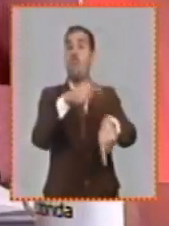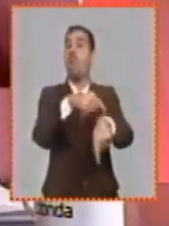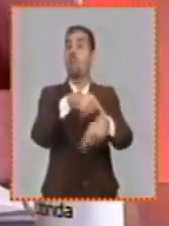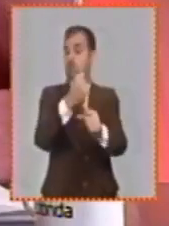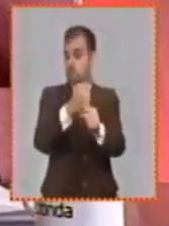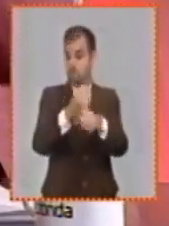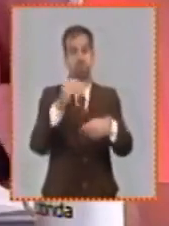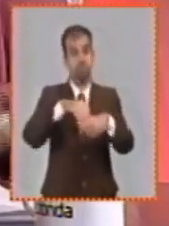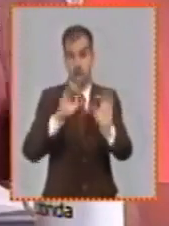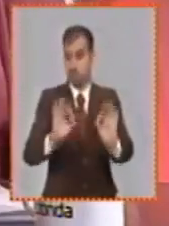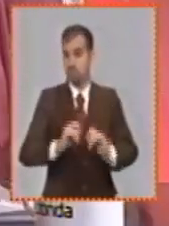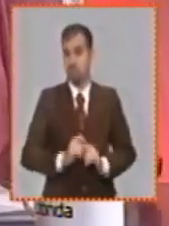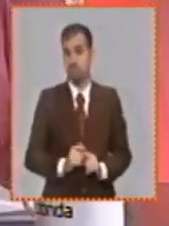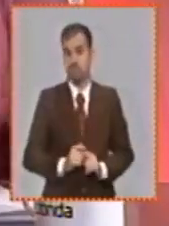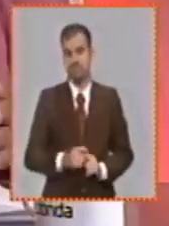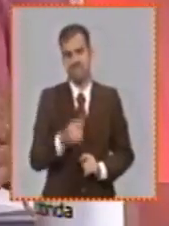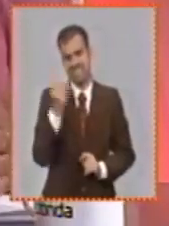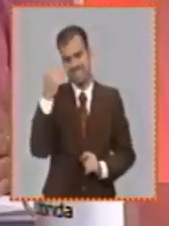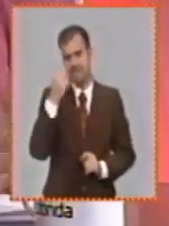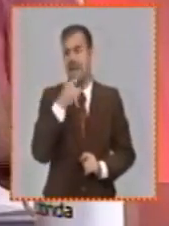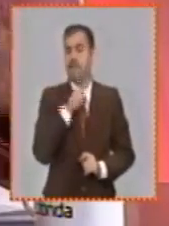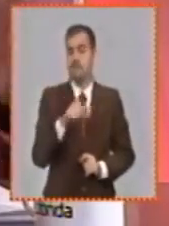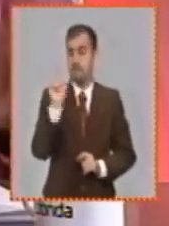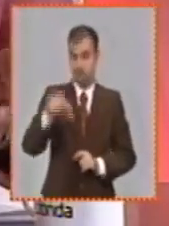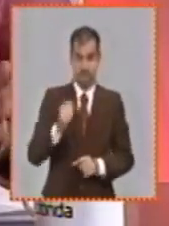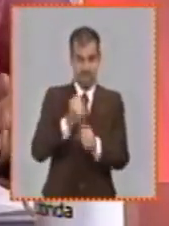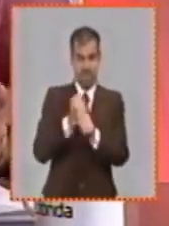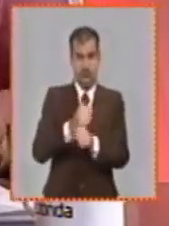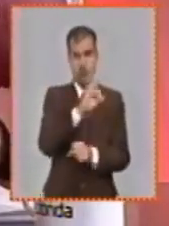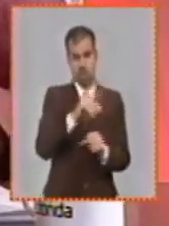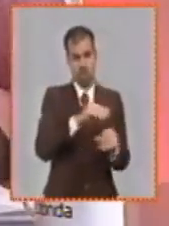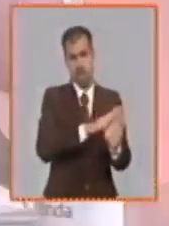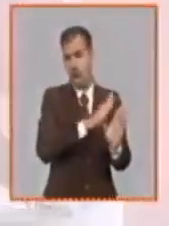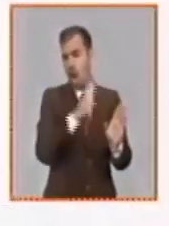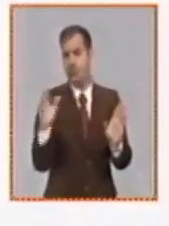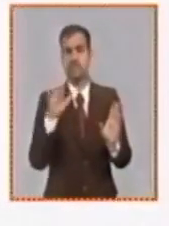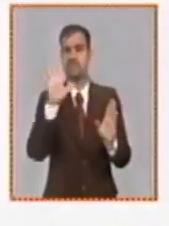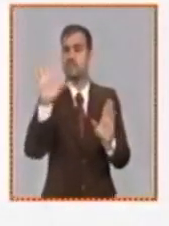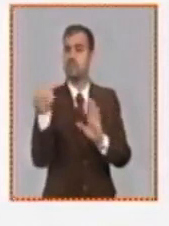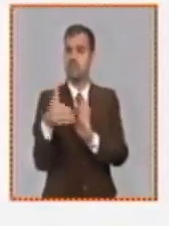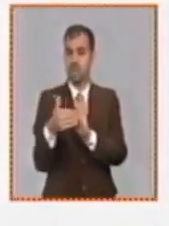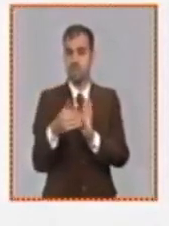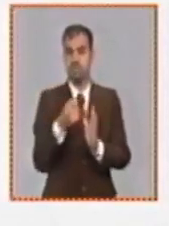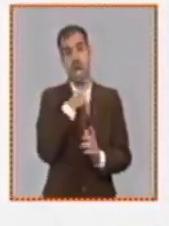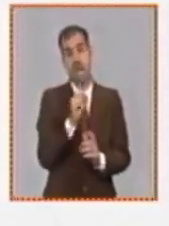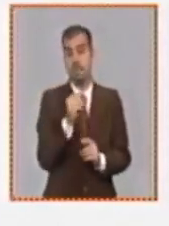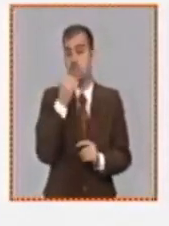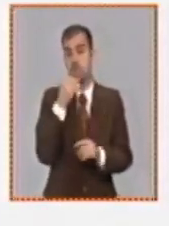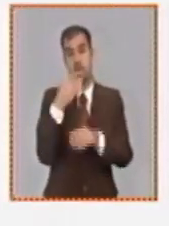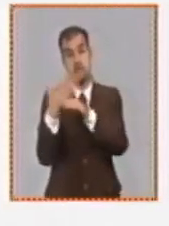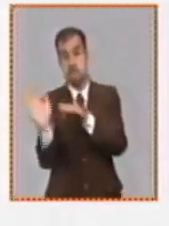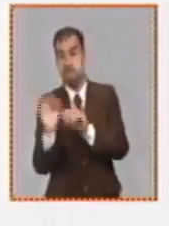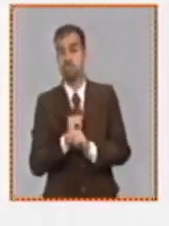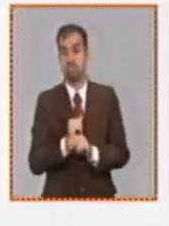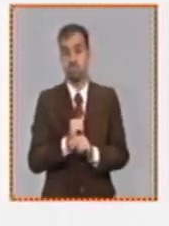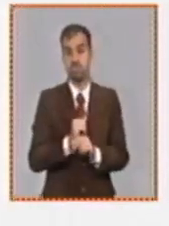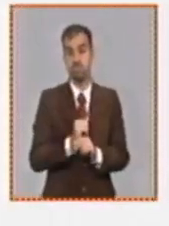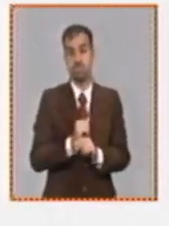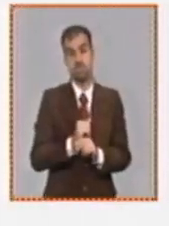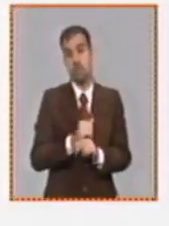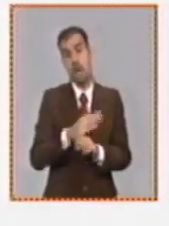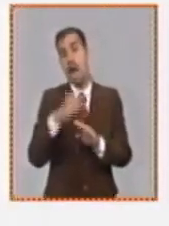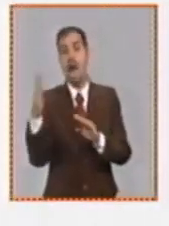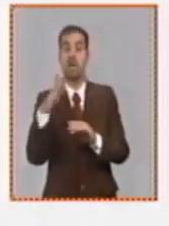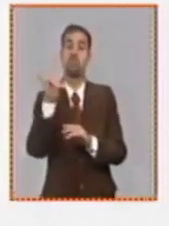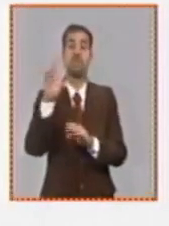trabajo estamos hablando del trabajador que a lo mejor trabaja de 8 a 5 y por determinadas razones tuvo necesidad de quedarse hasta